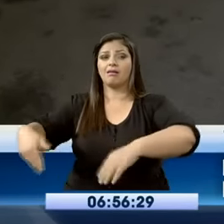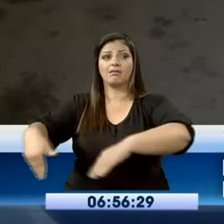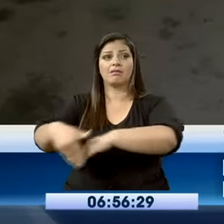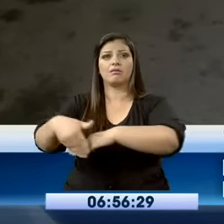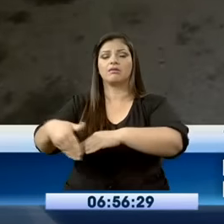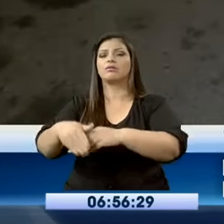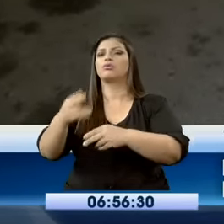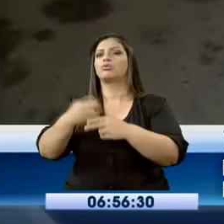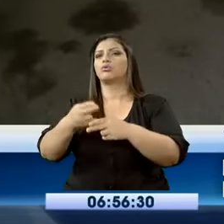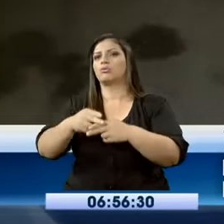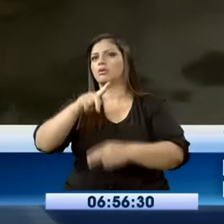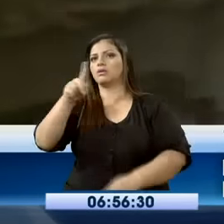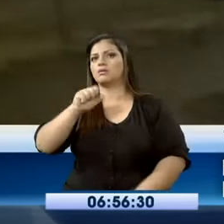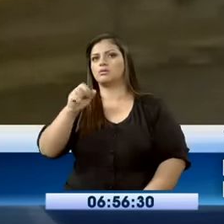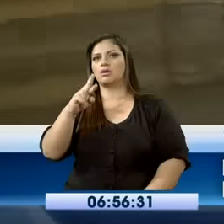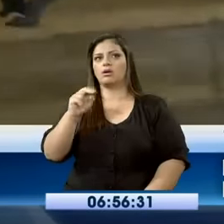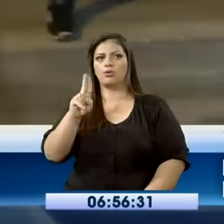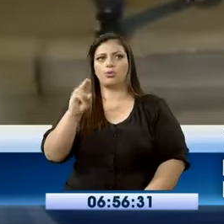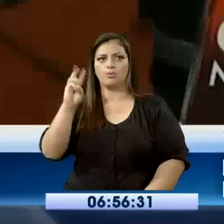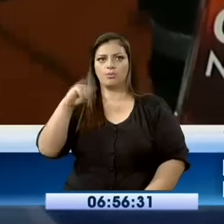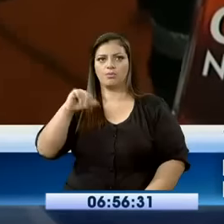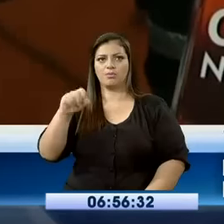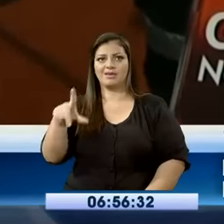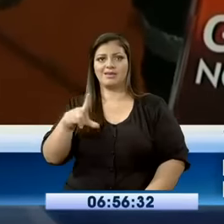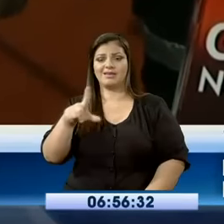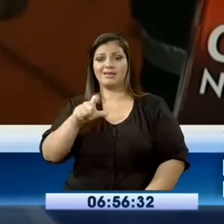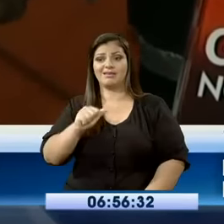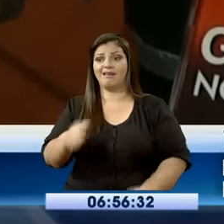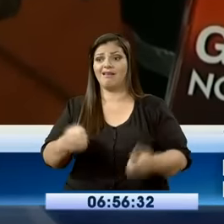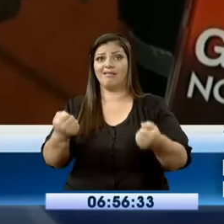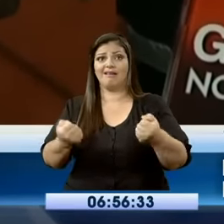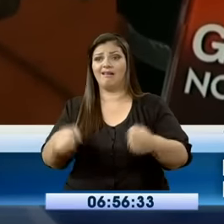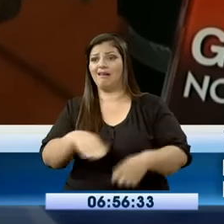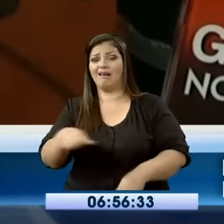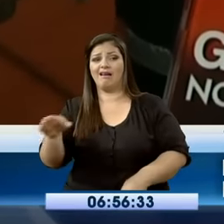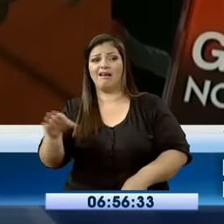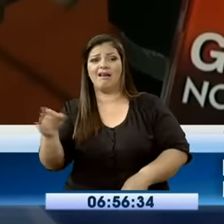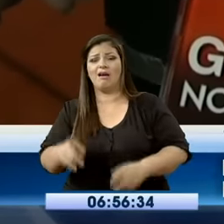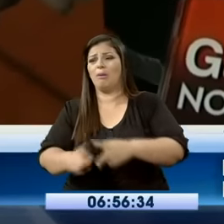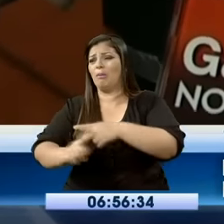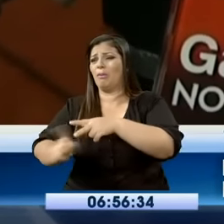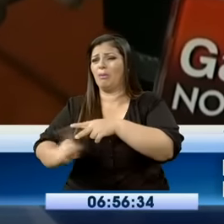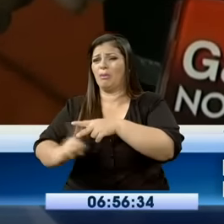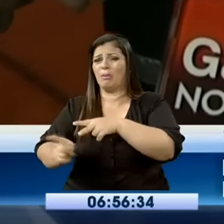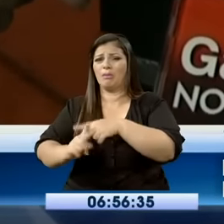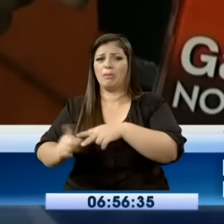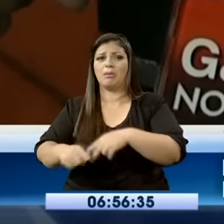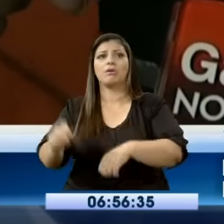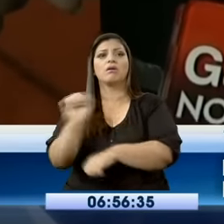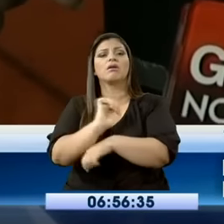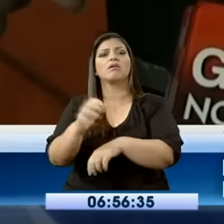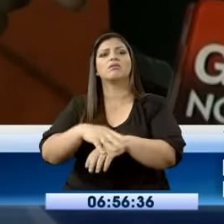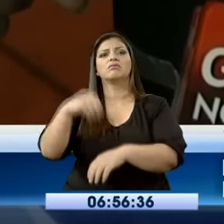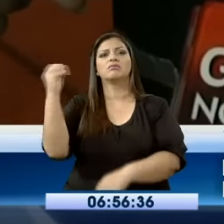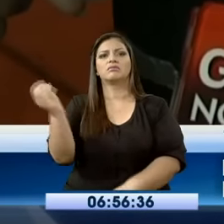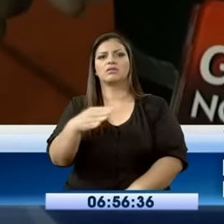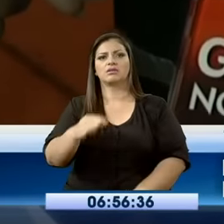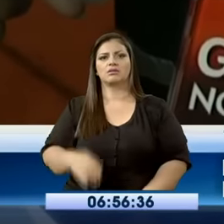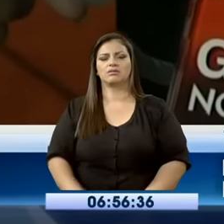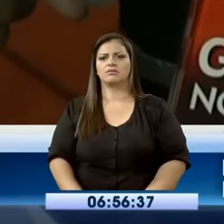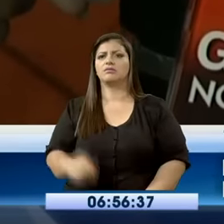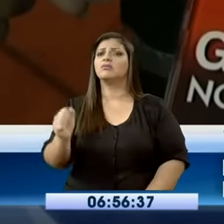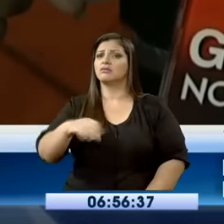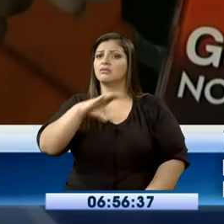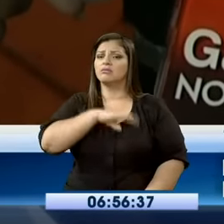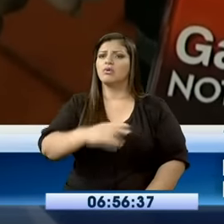abandonaron el vehículo con la droga. Hizo caso omiso a la voz de alto y se